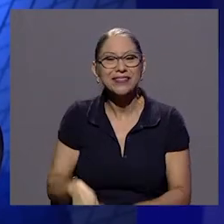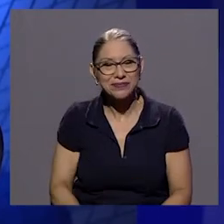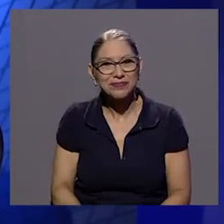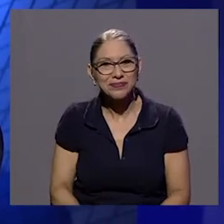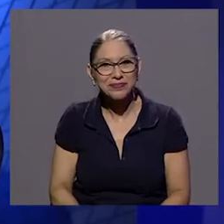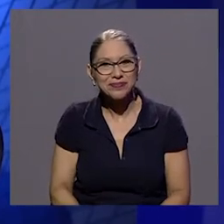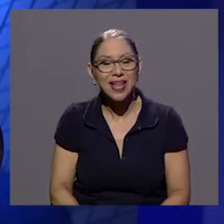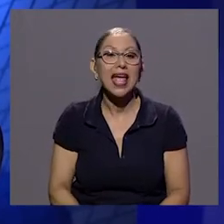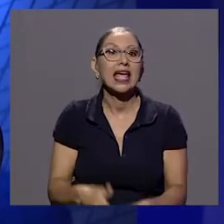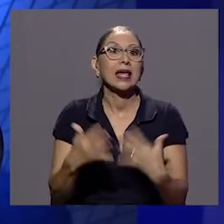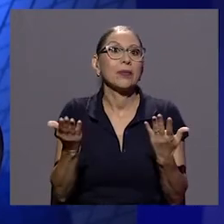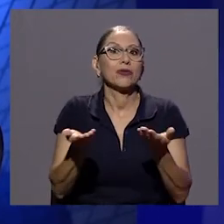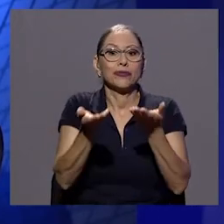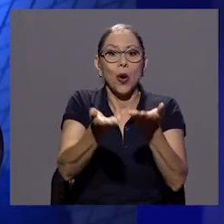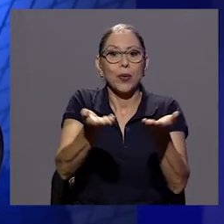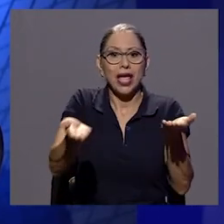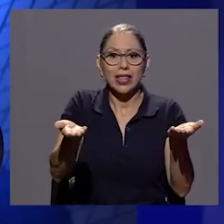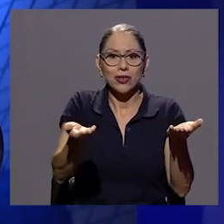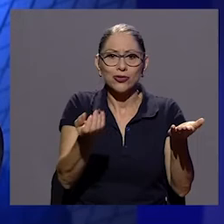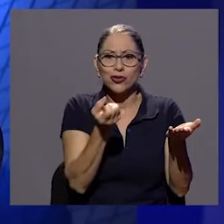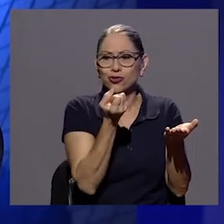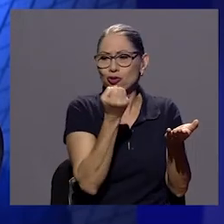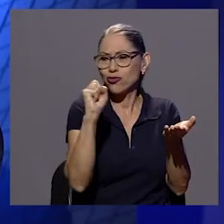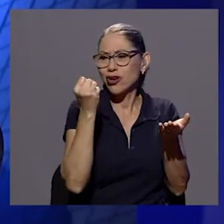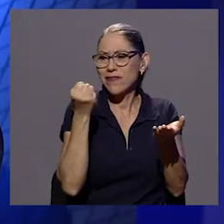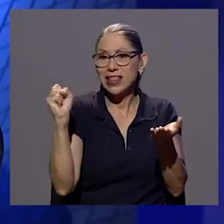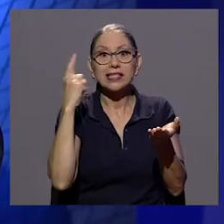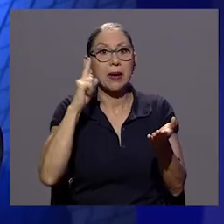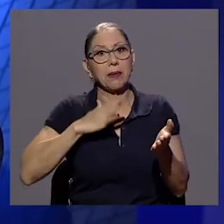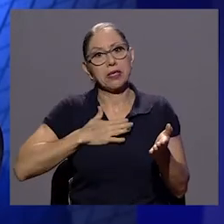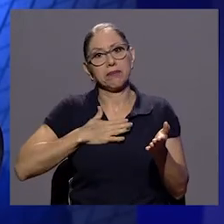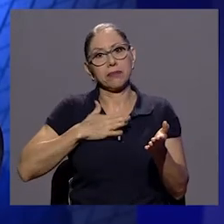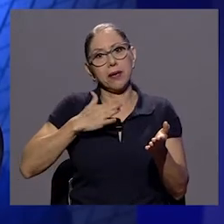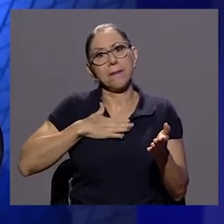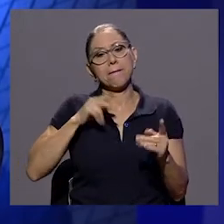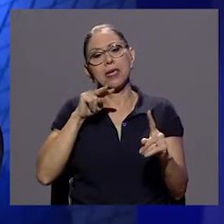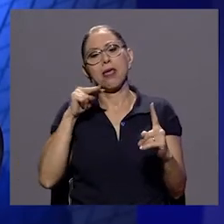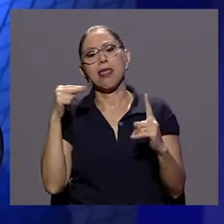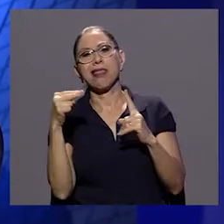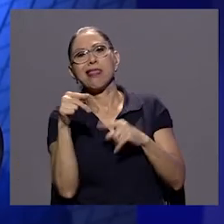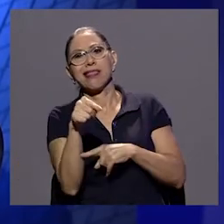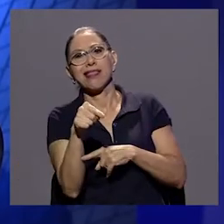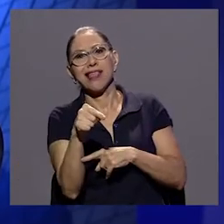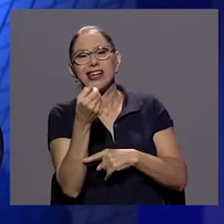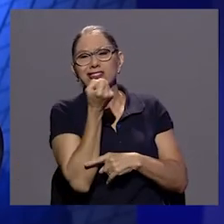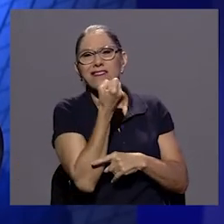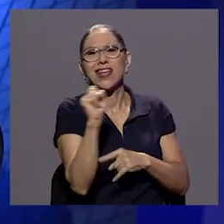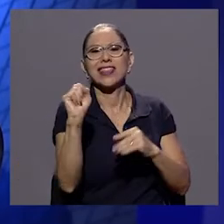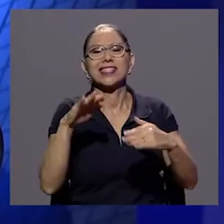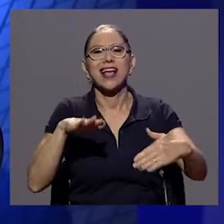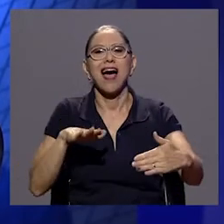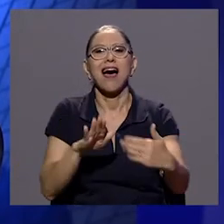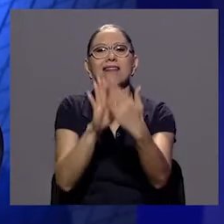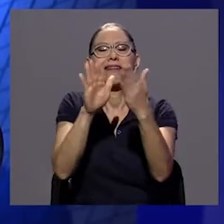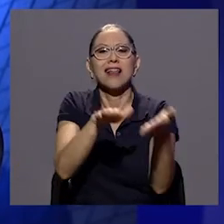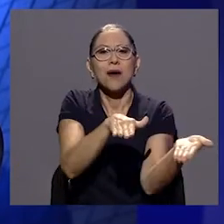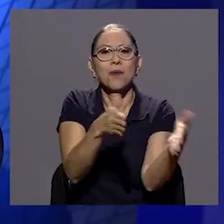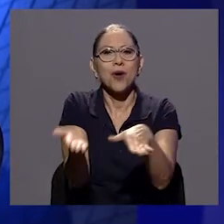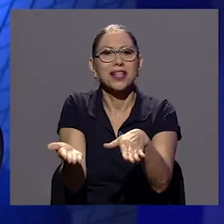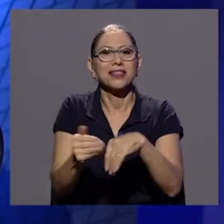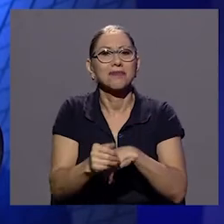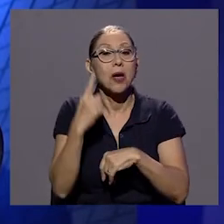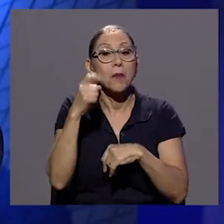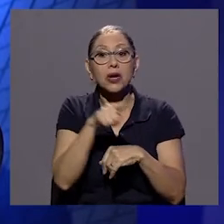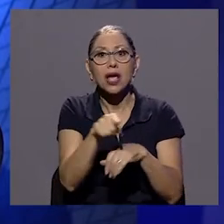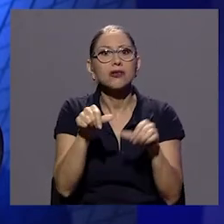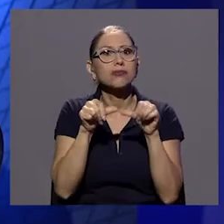y bueno los objetos son rebeldes para mí en mi mirada ¿verdad? pues como ante la muerte porque perduran en el tiempo